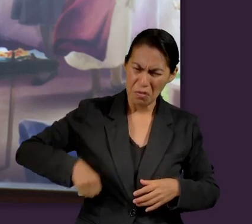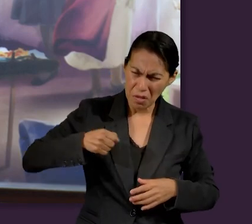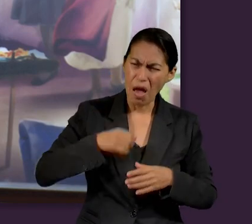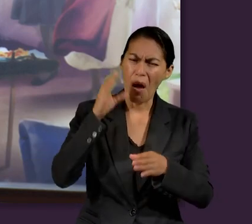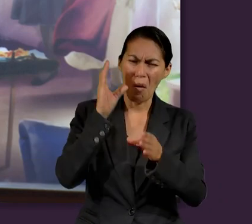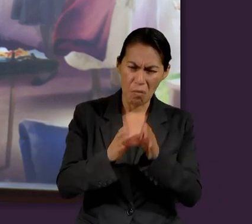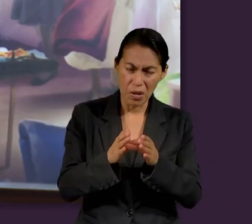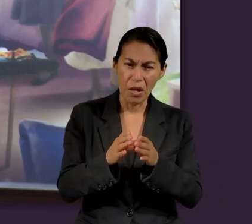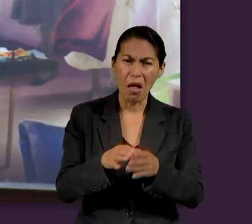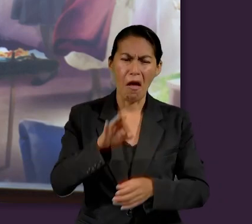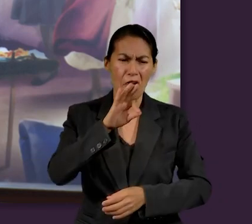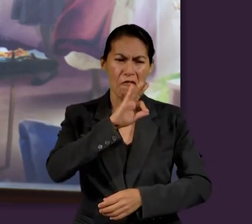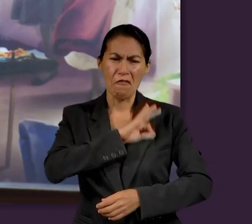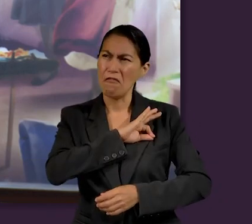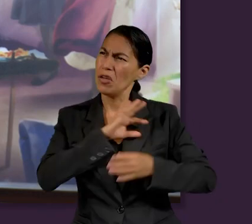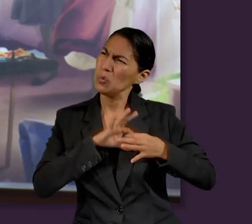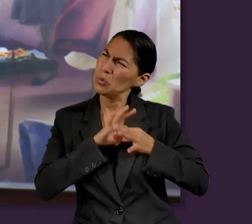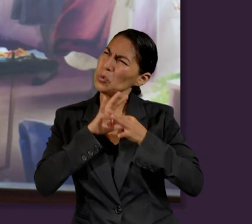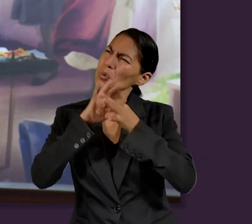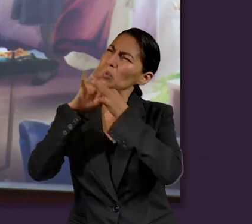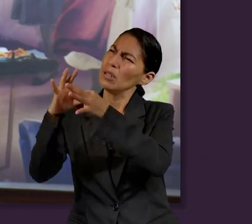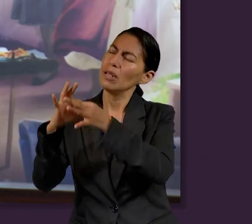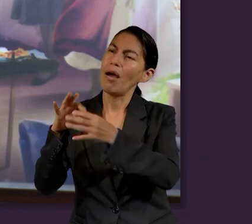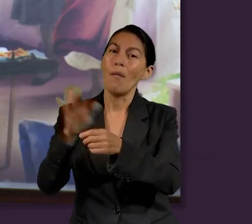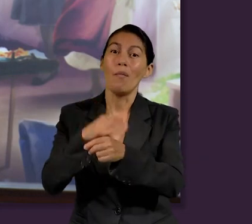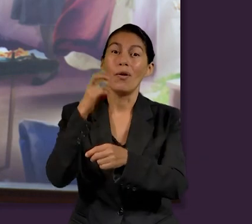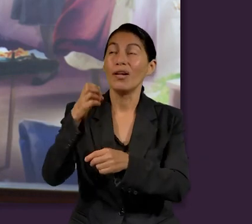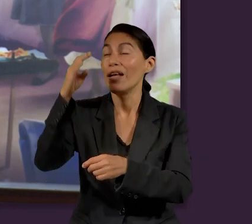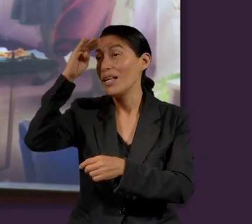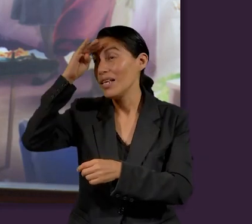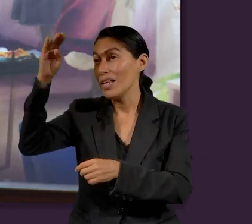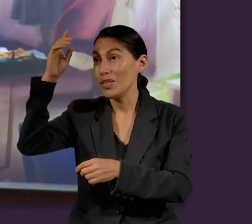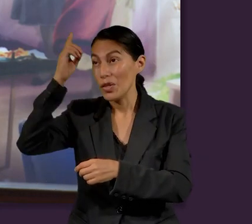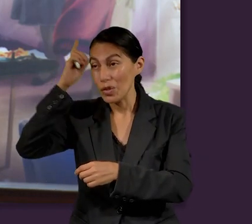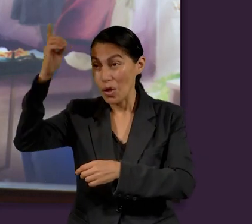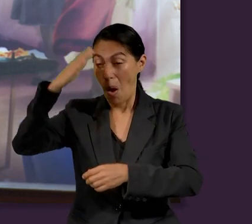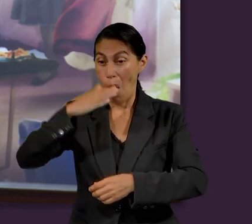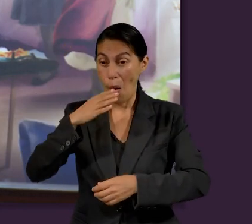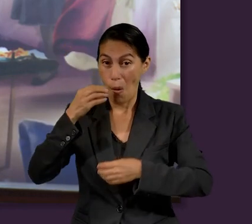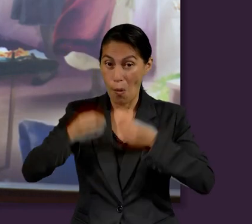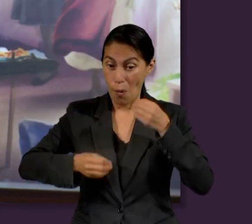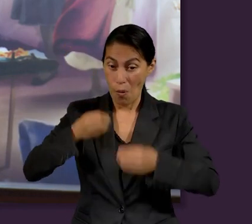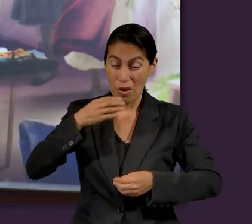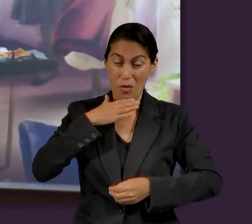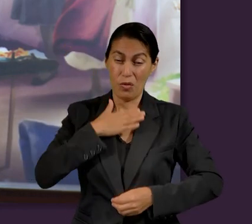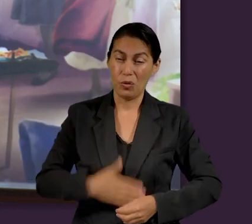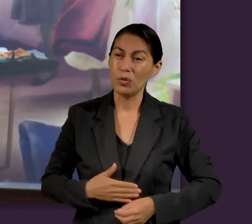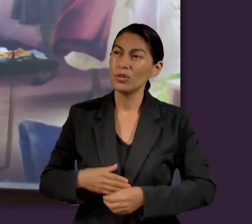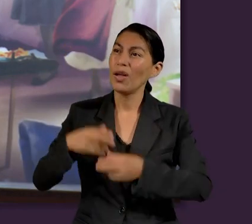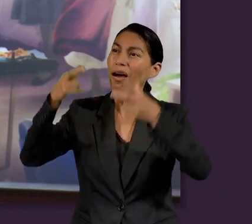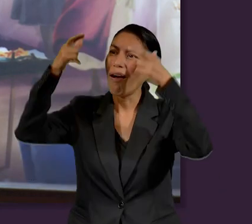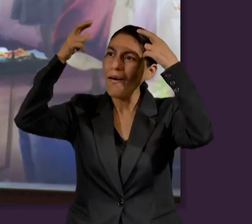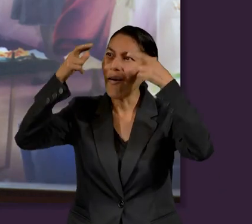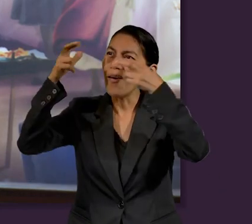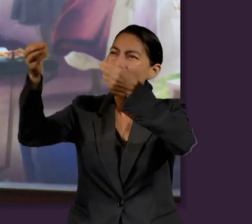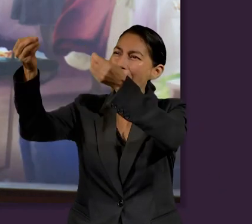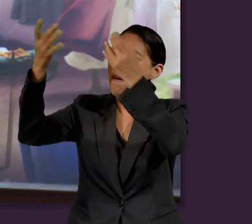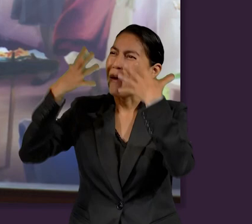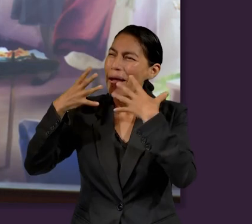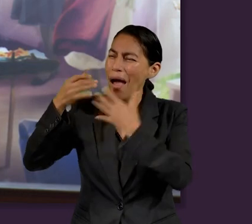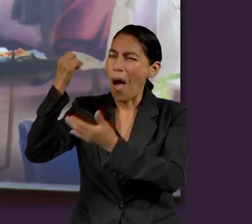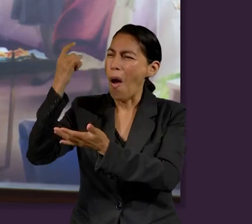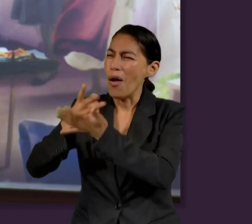guardado la fe. Por lo demás, me está guardada la corona de justicia que me dará el Señor Juez justo en ese día, y no solo a mí,